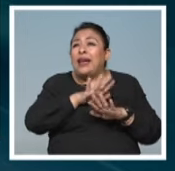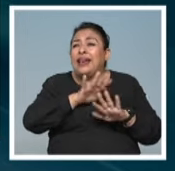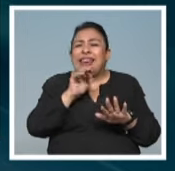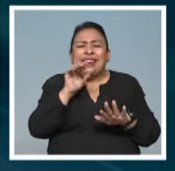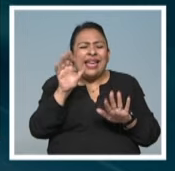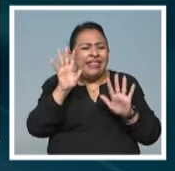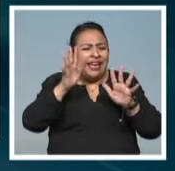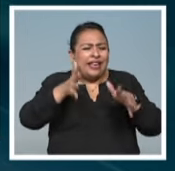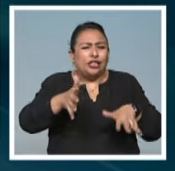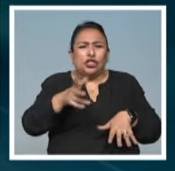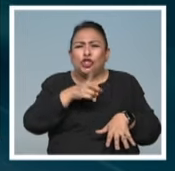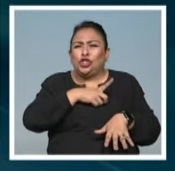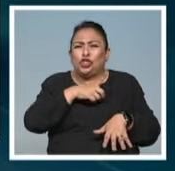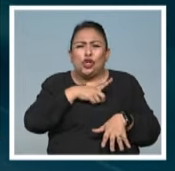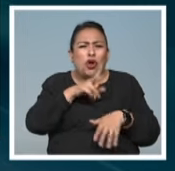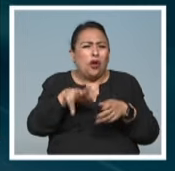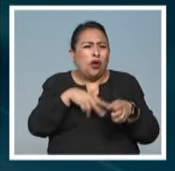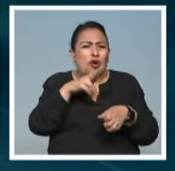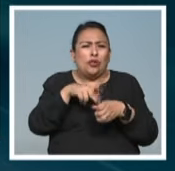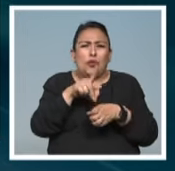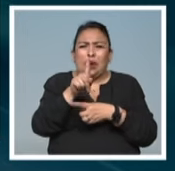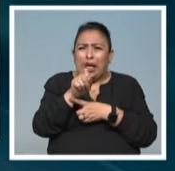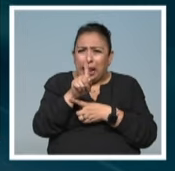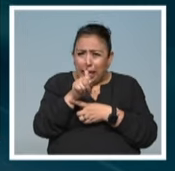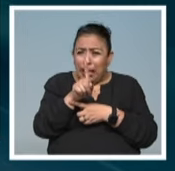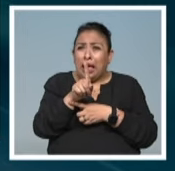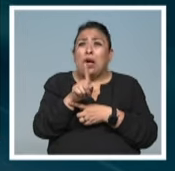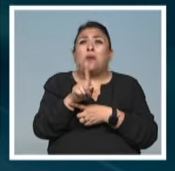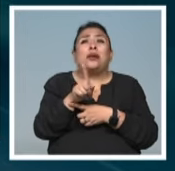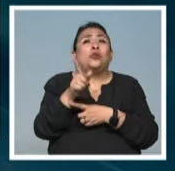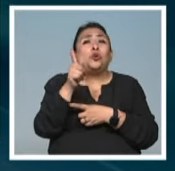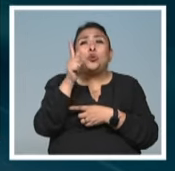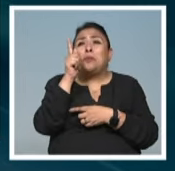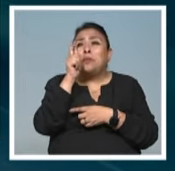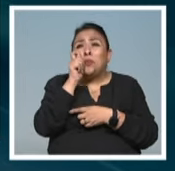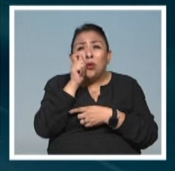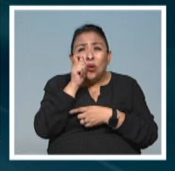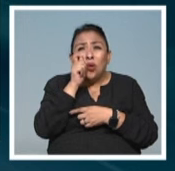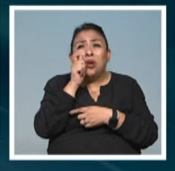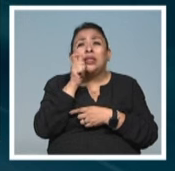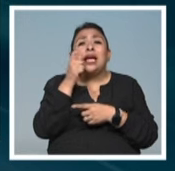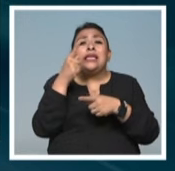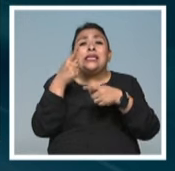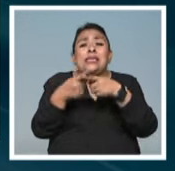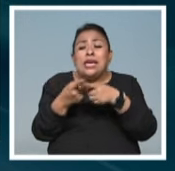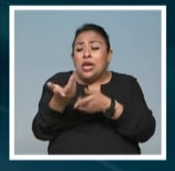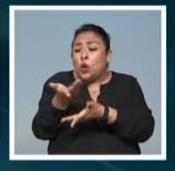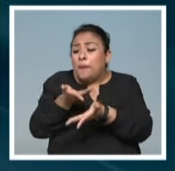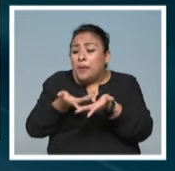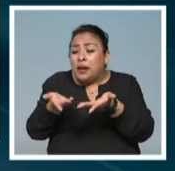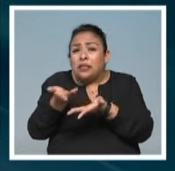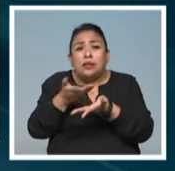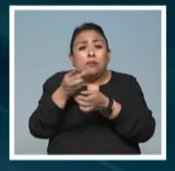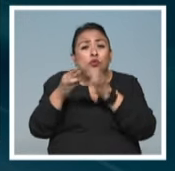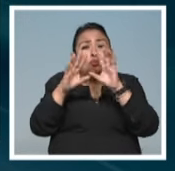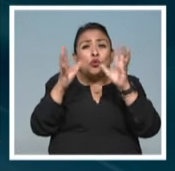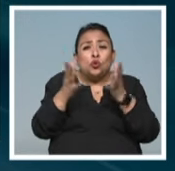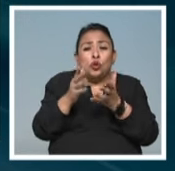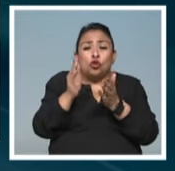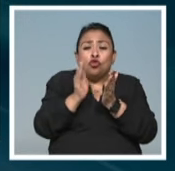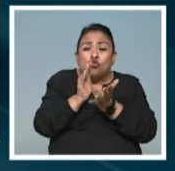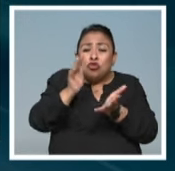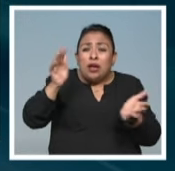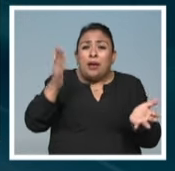agua sola y eso también no importa el tamaño del ser vivo con el que compartamos el planeta, las